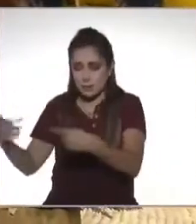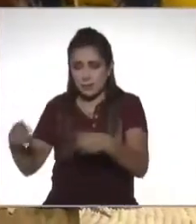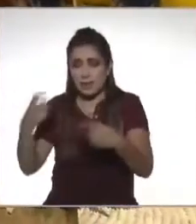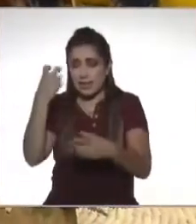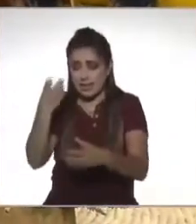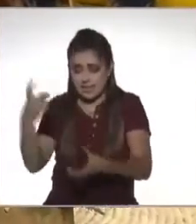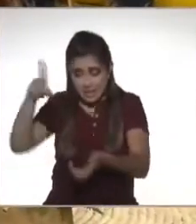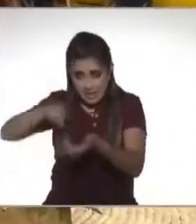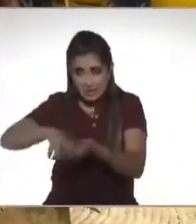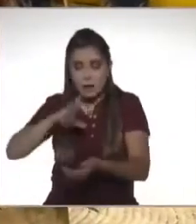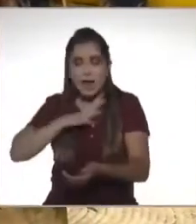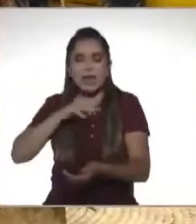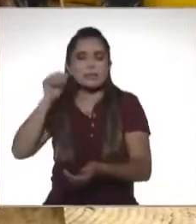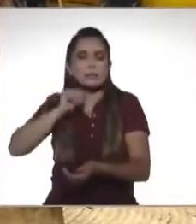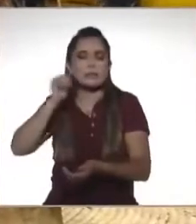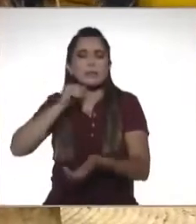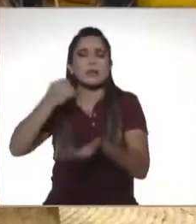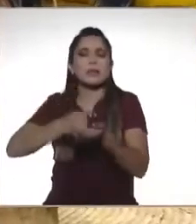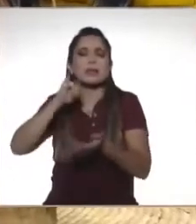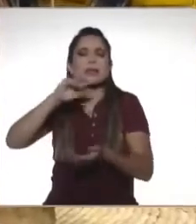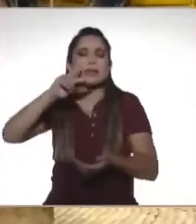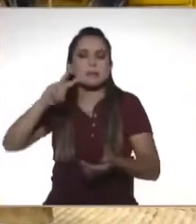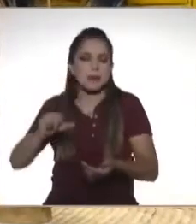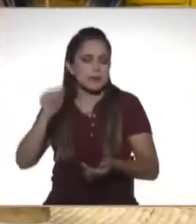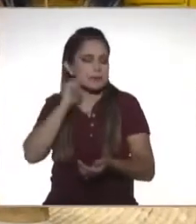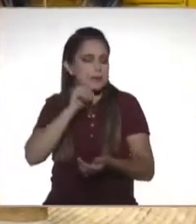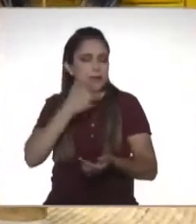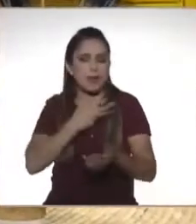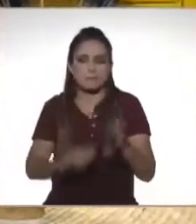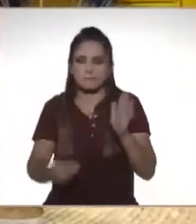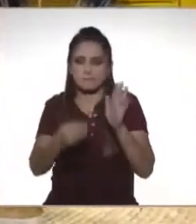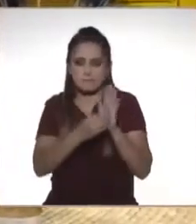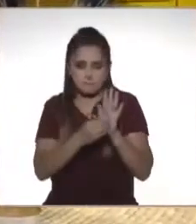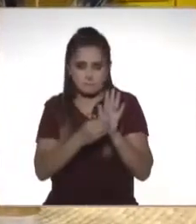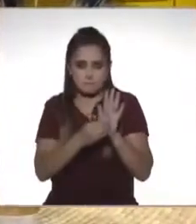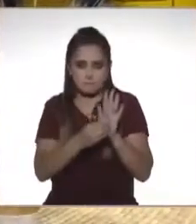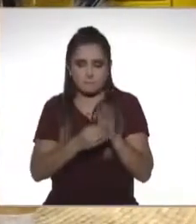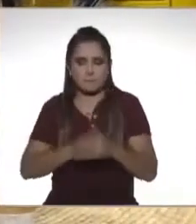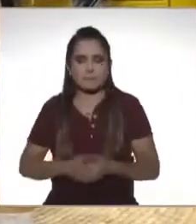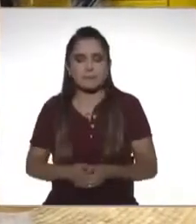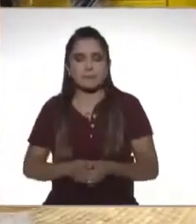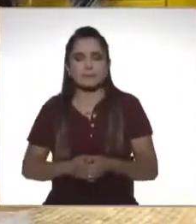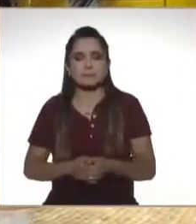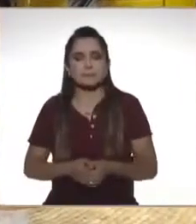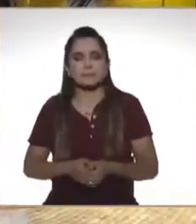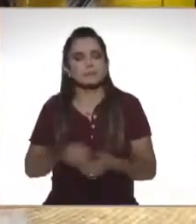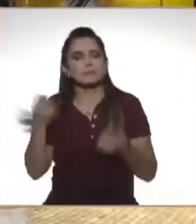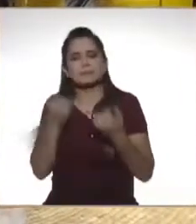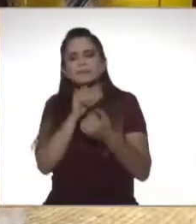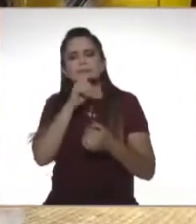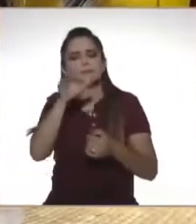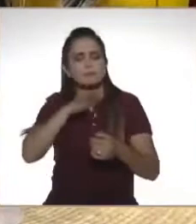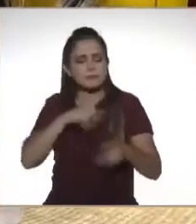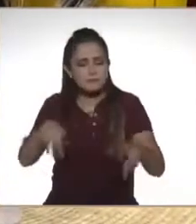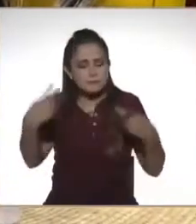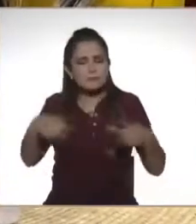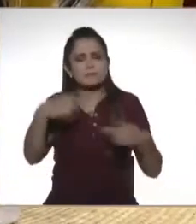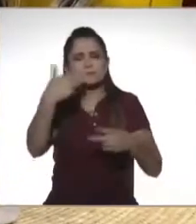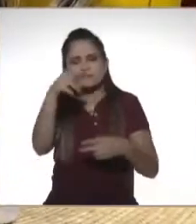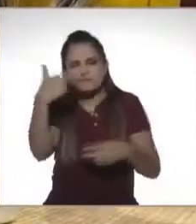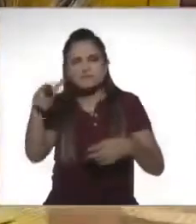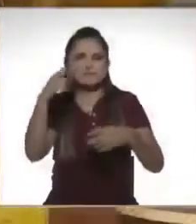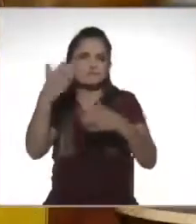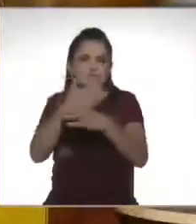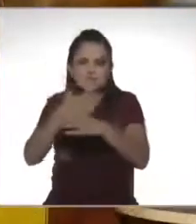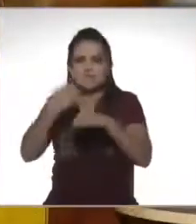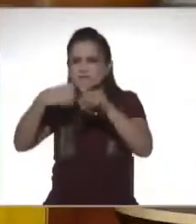grava la ley del impuesto al valor agregado, el IVA. Y también ya por cualquier actividad productiva tiene que pagarse el impuesto